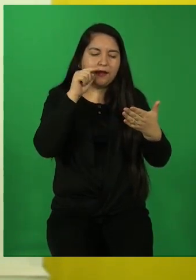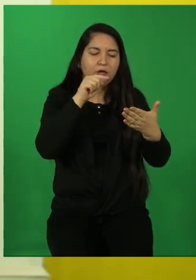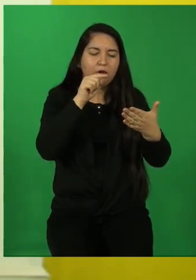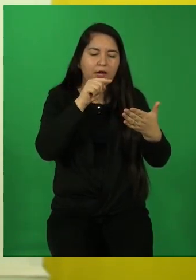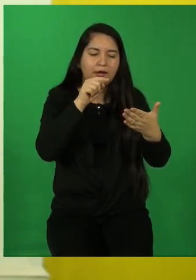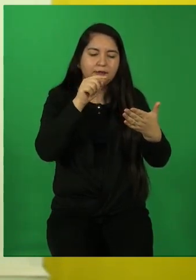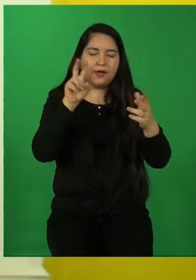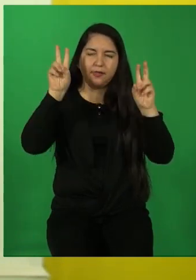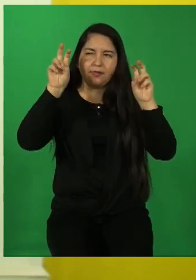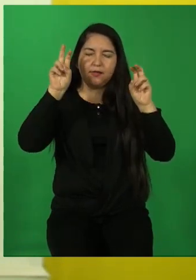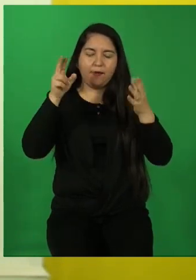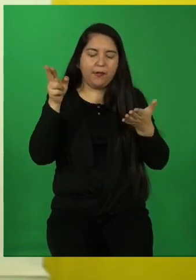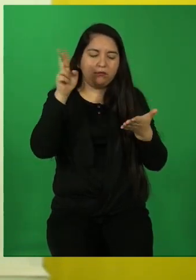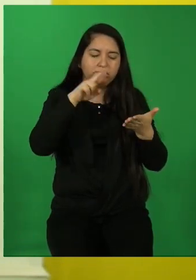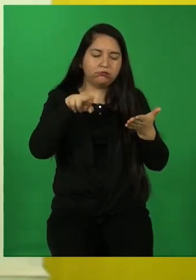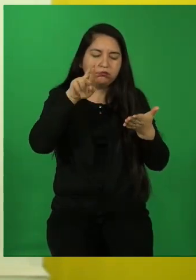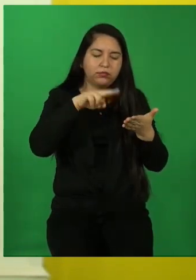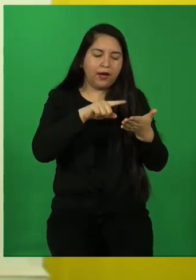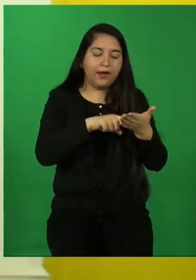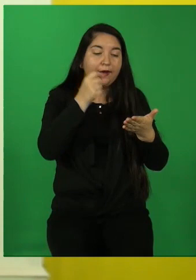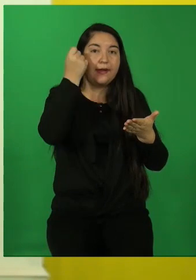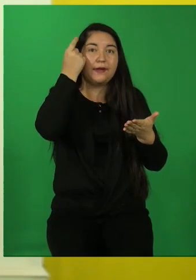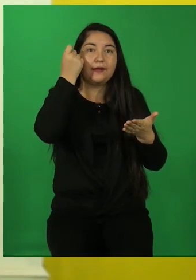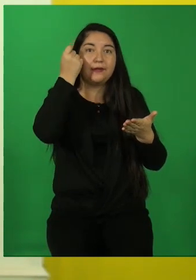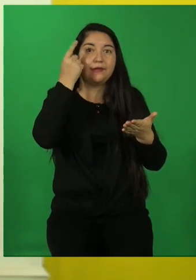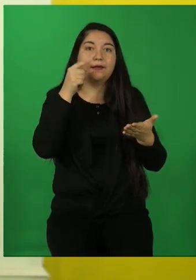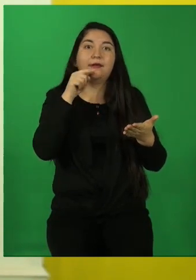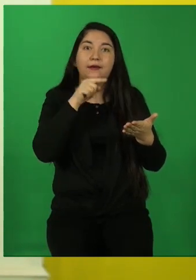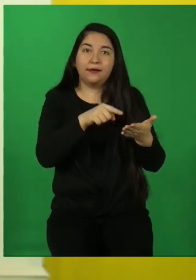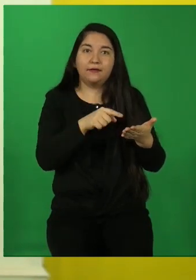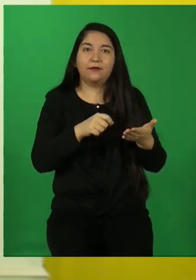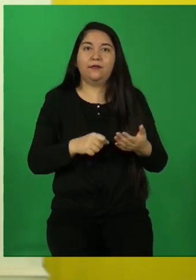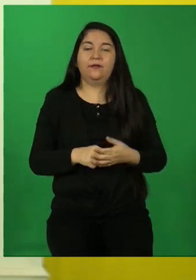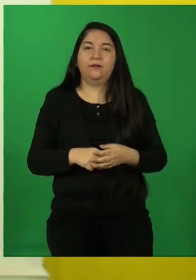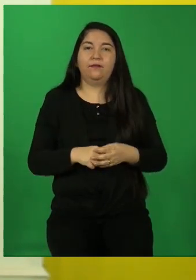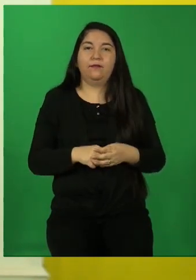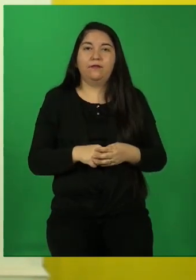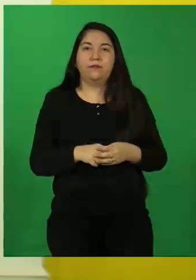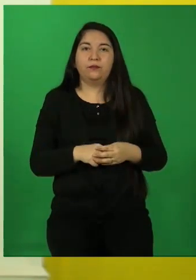va a ser más fácil para mí entender de lo que trata la historia.